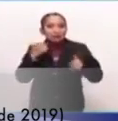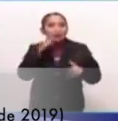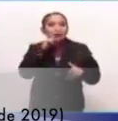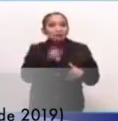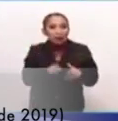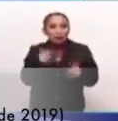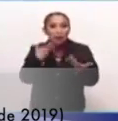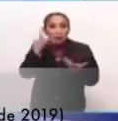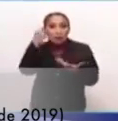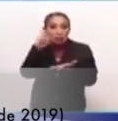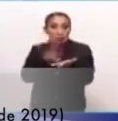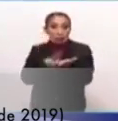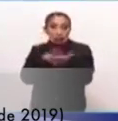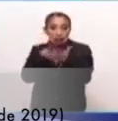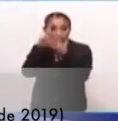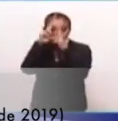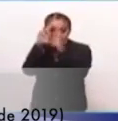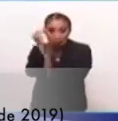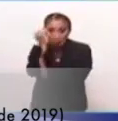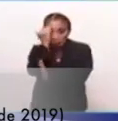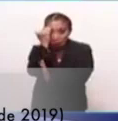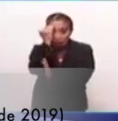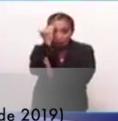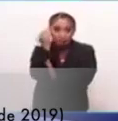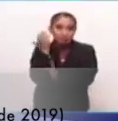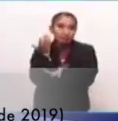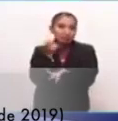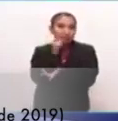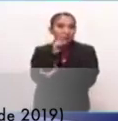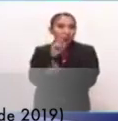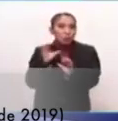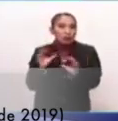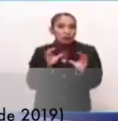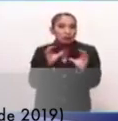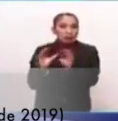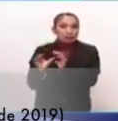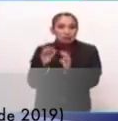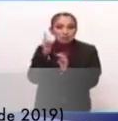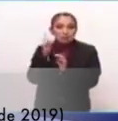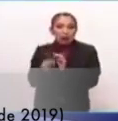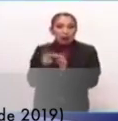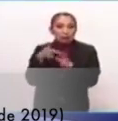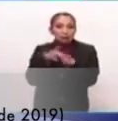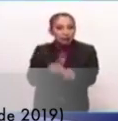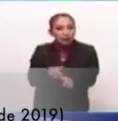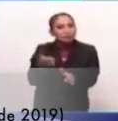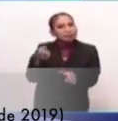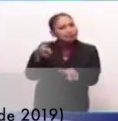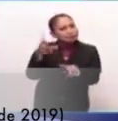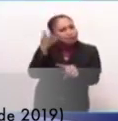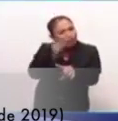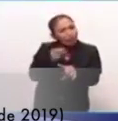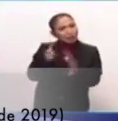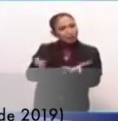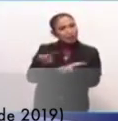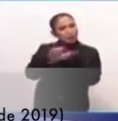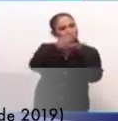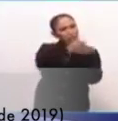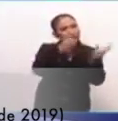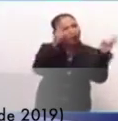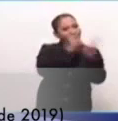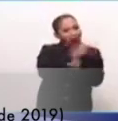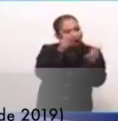también aprender a valorar, a conocer y por supuesto a cuidar y proteger para que sigan siendo los pulmones tanto